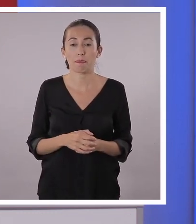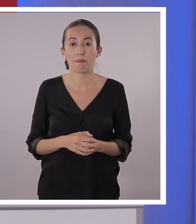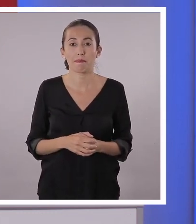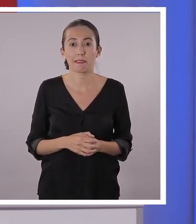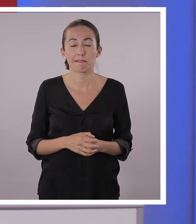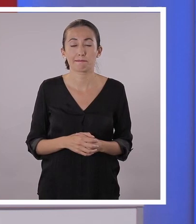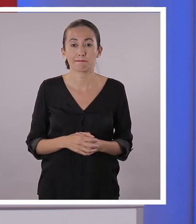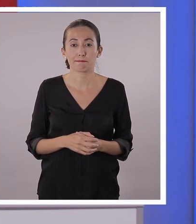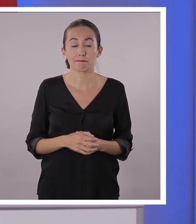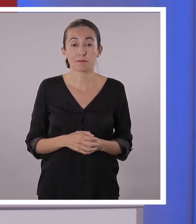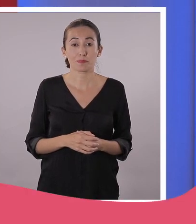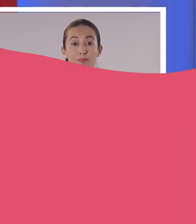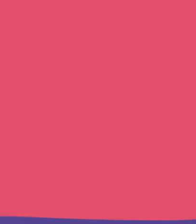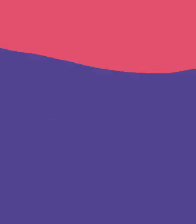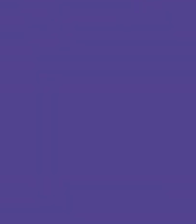A ver, ayúdame ahí, profe. Téngale ahí.